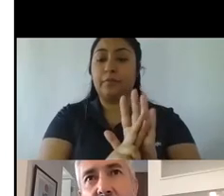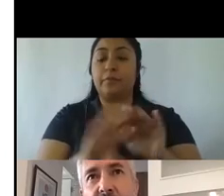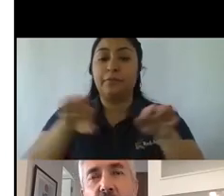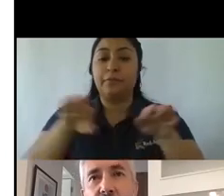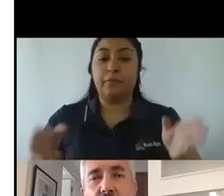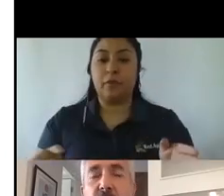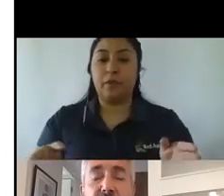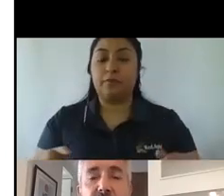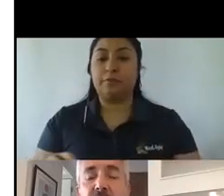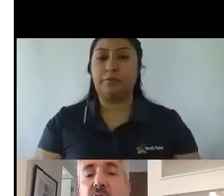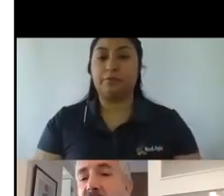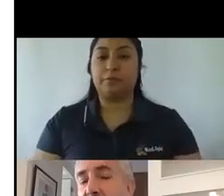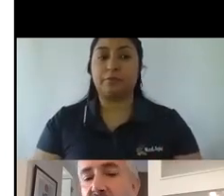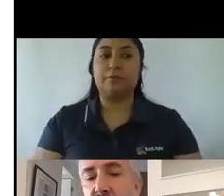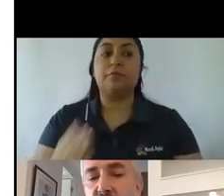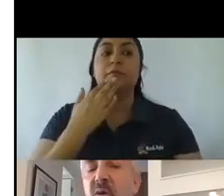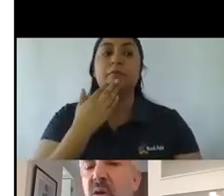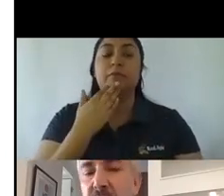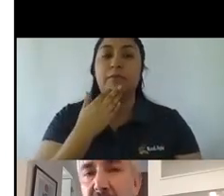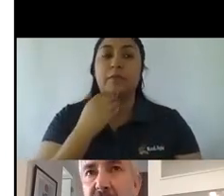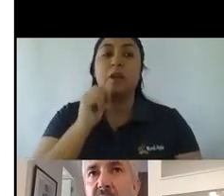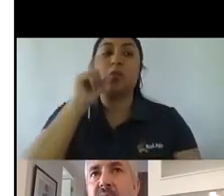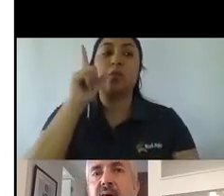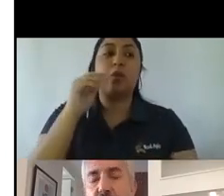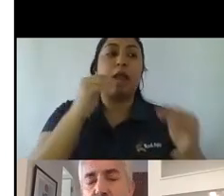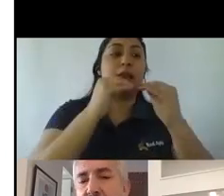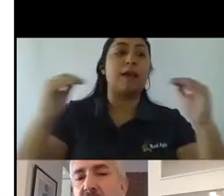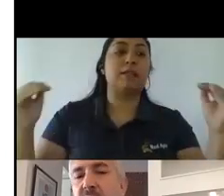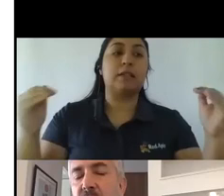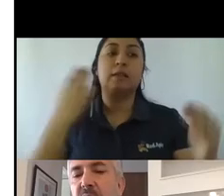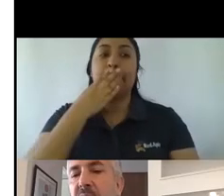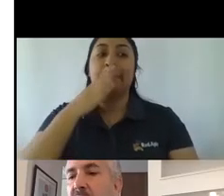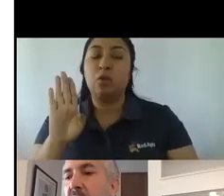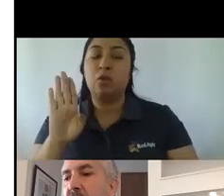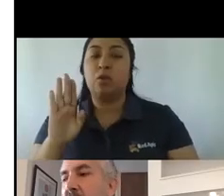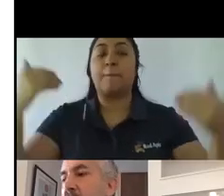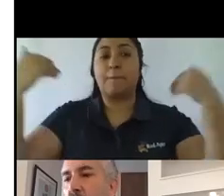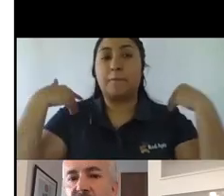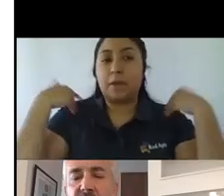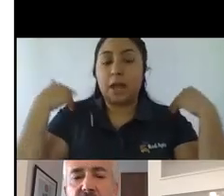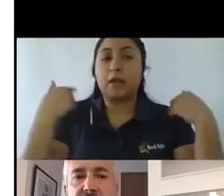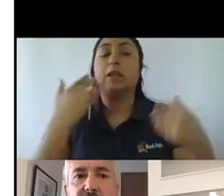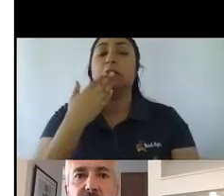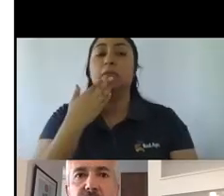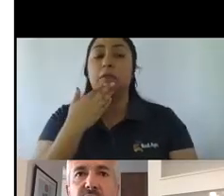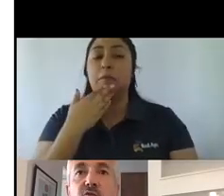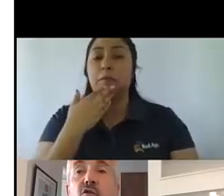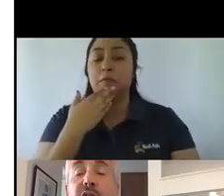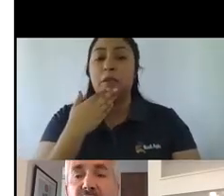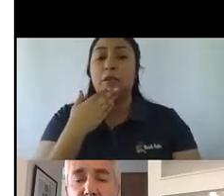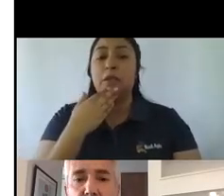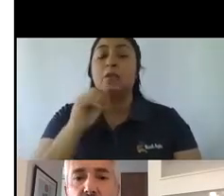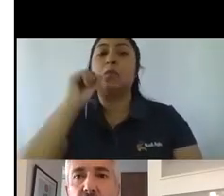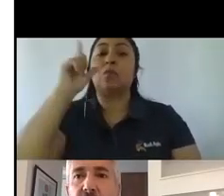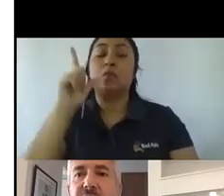sino cuáles son también esos estándares en términos de mejores prácticas, esos estándares también en materia de cuáles van a ser, en el fondo,